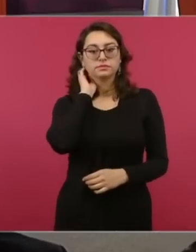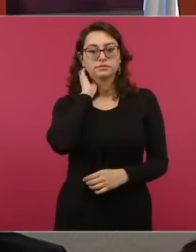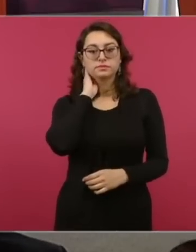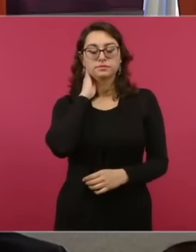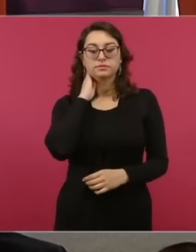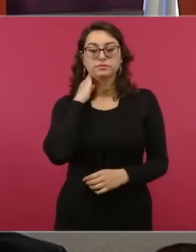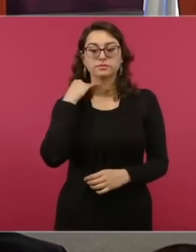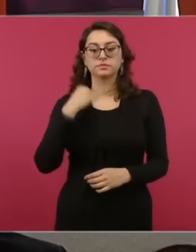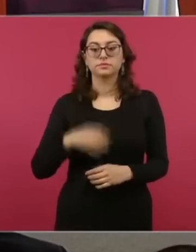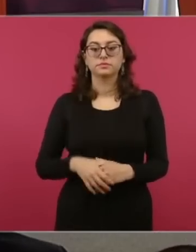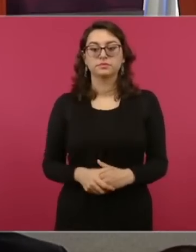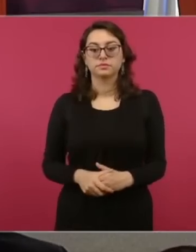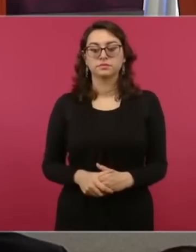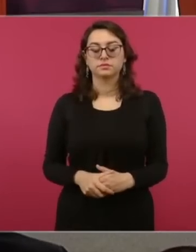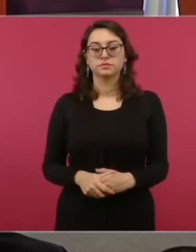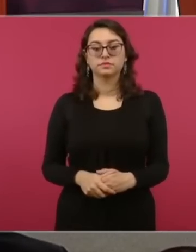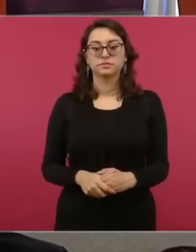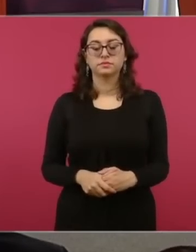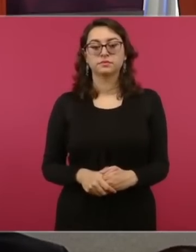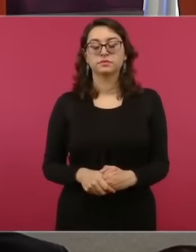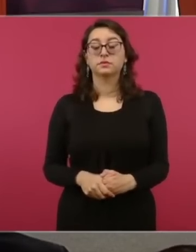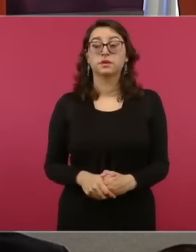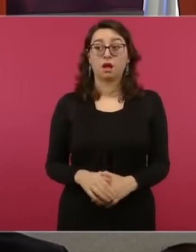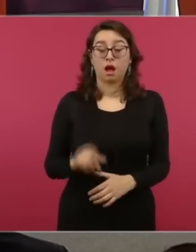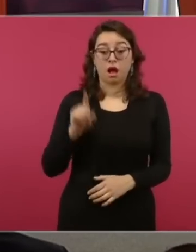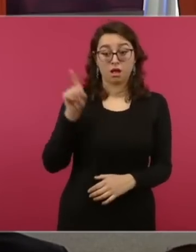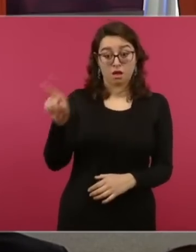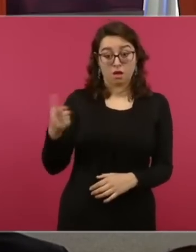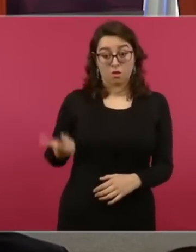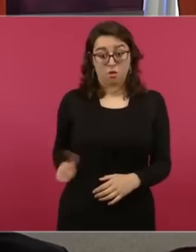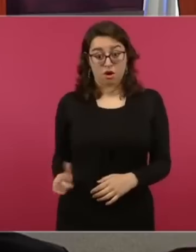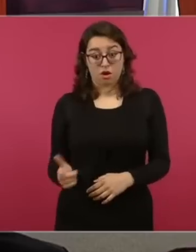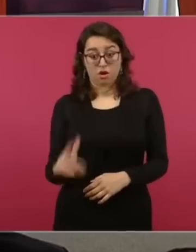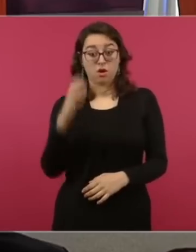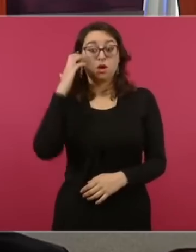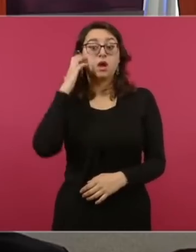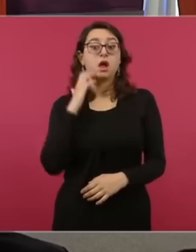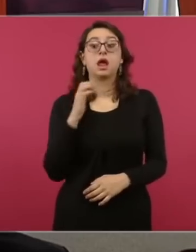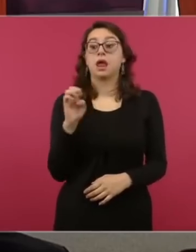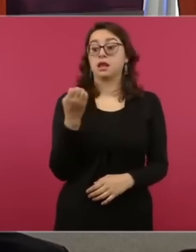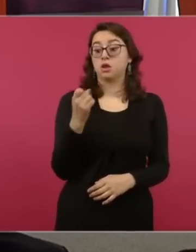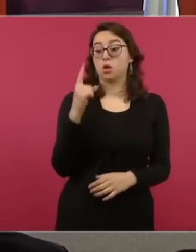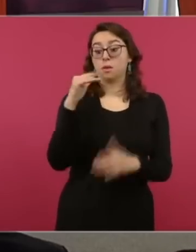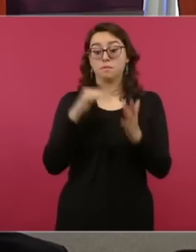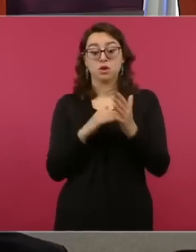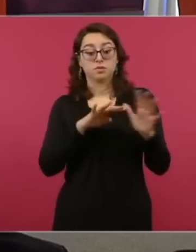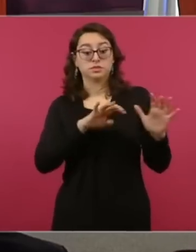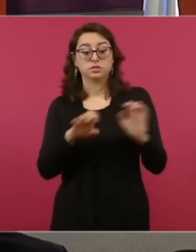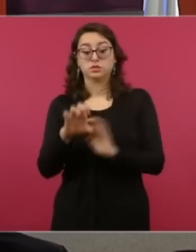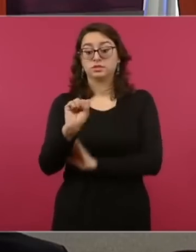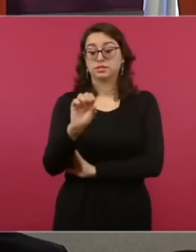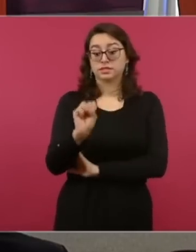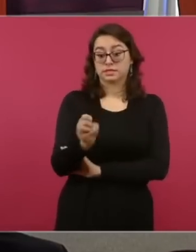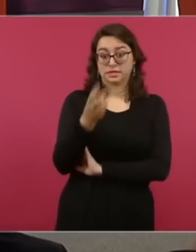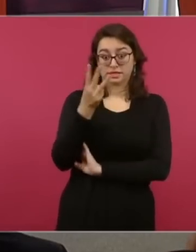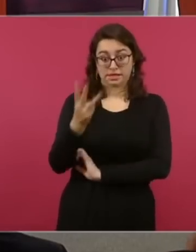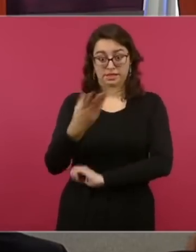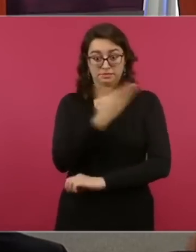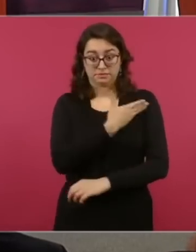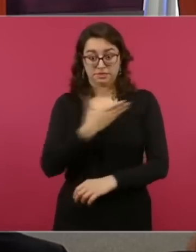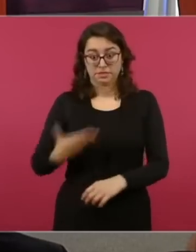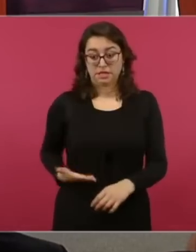Durante el viaje que hizo a León en enero de 1963 el presidente